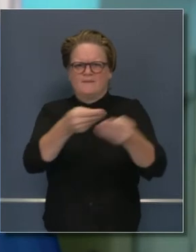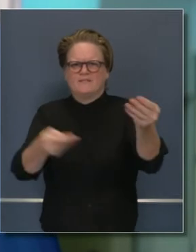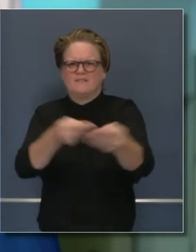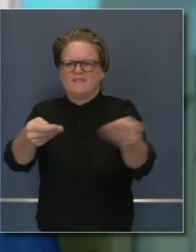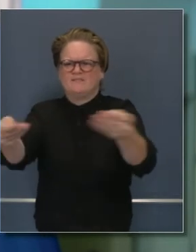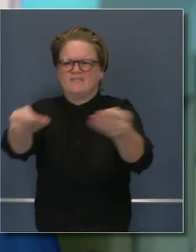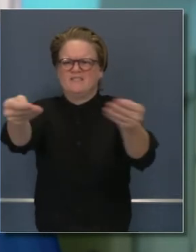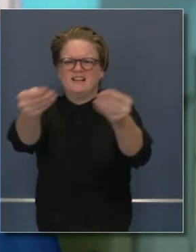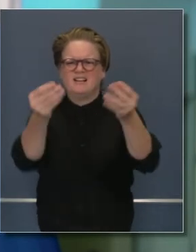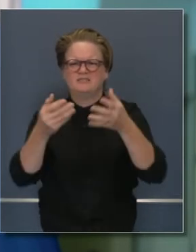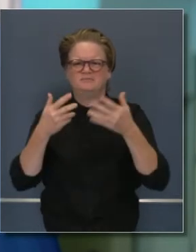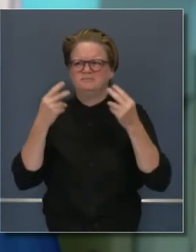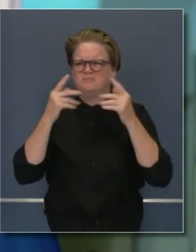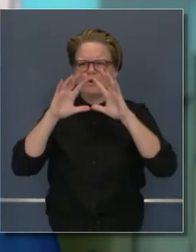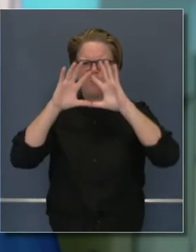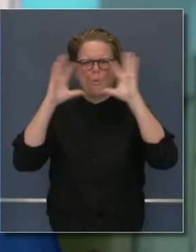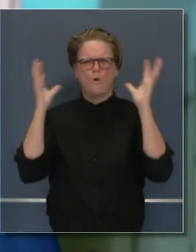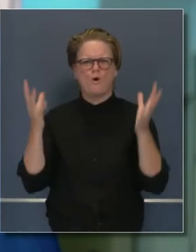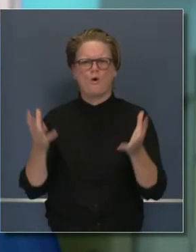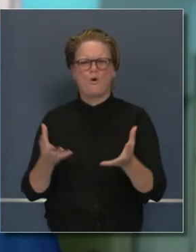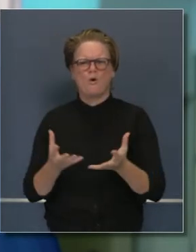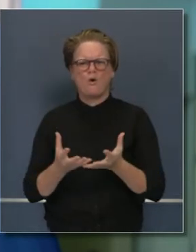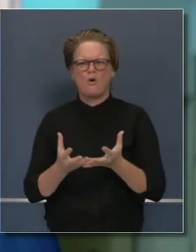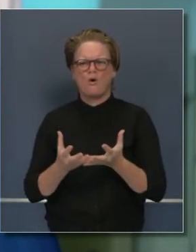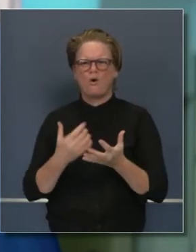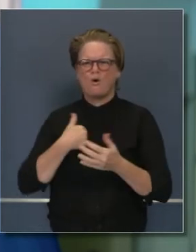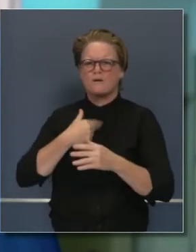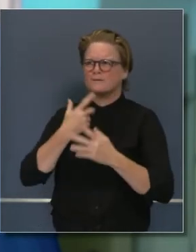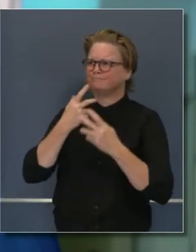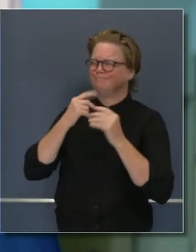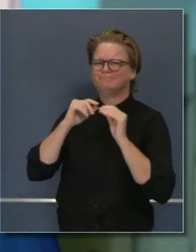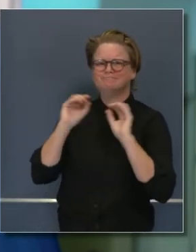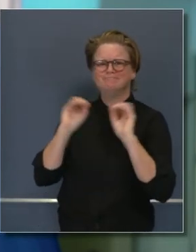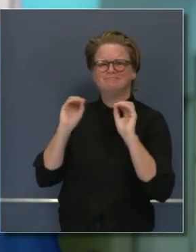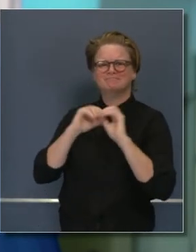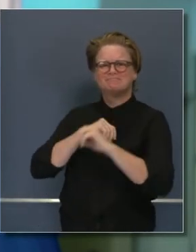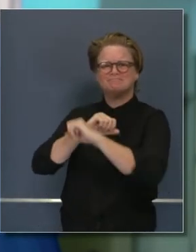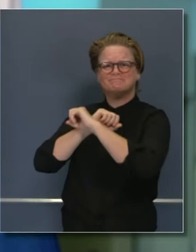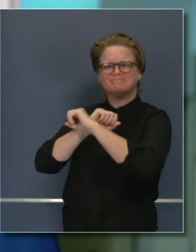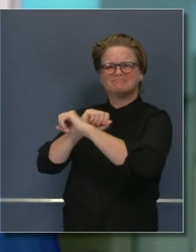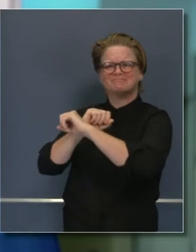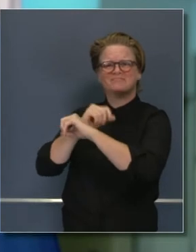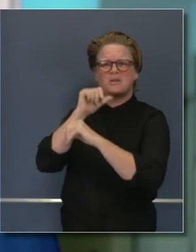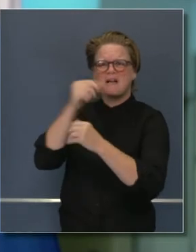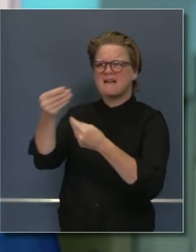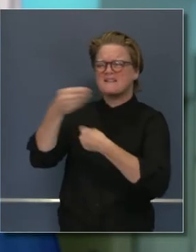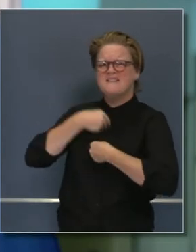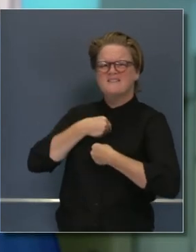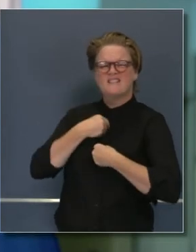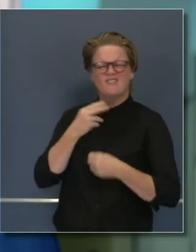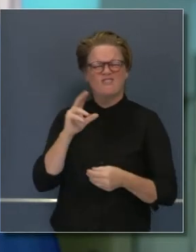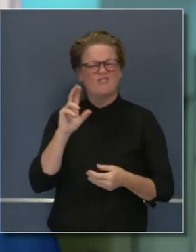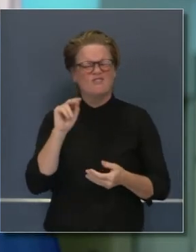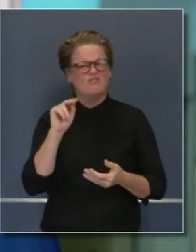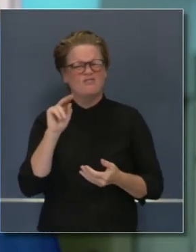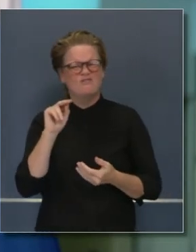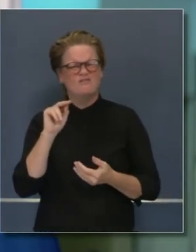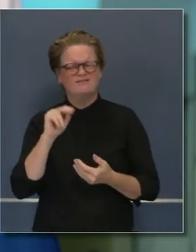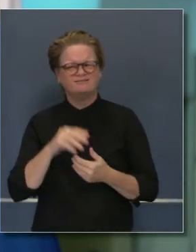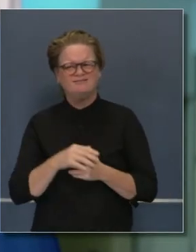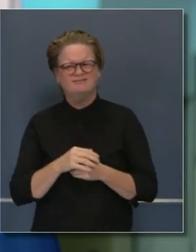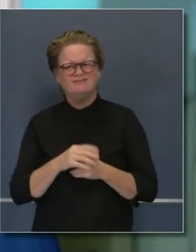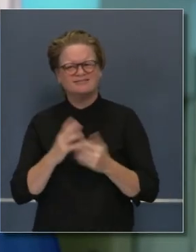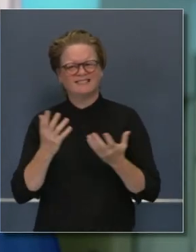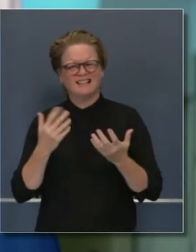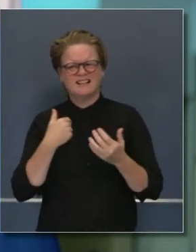por todo el mundo. Y claramente que no somos inmunes a estos ciclos. Hemos podido evitar y